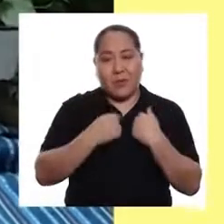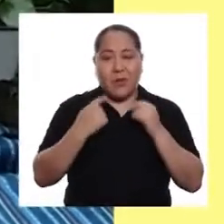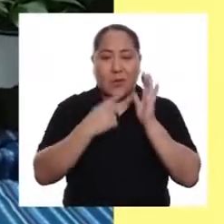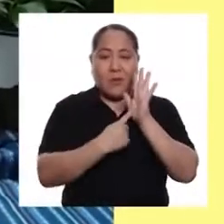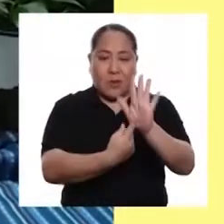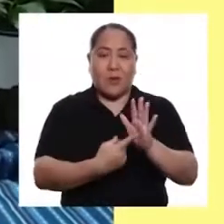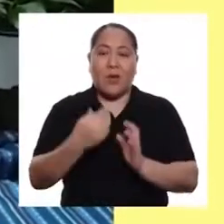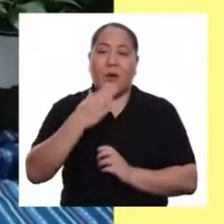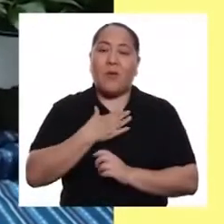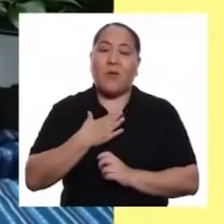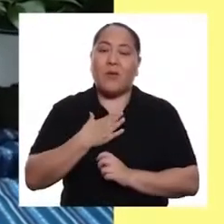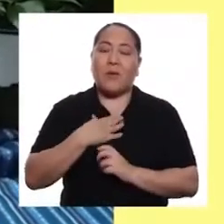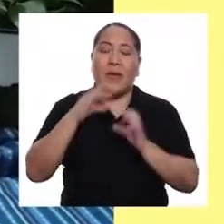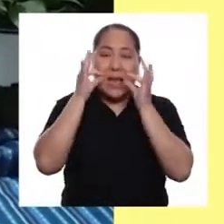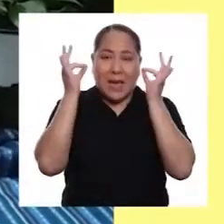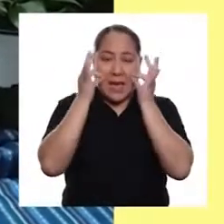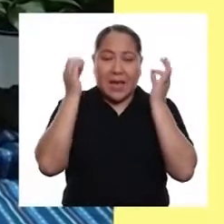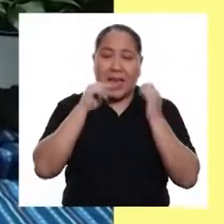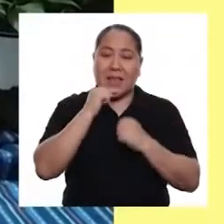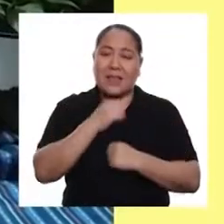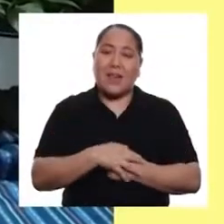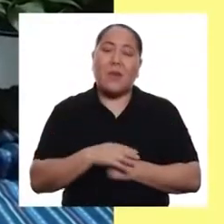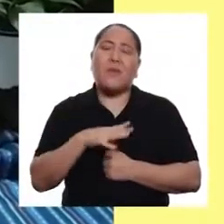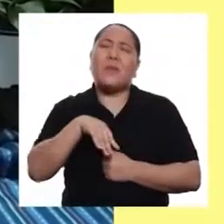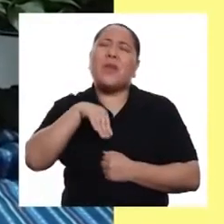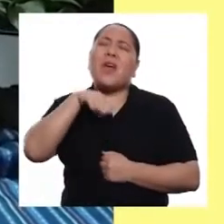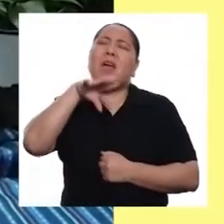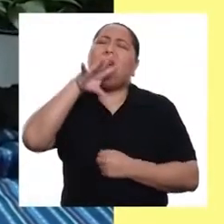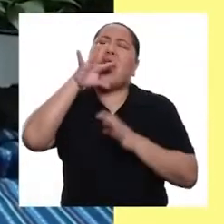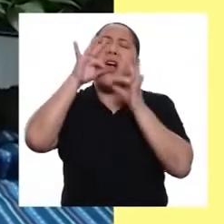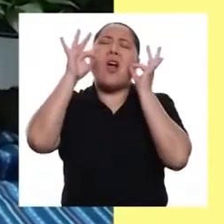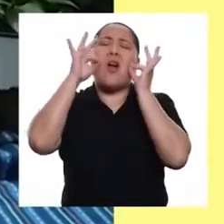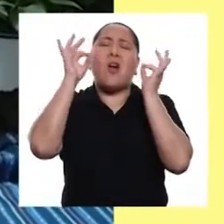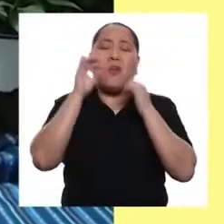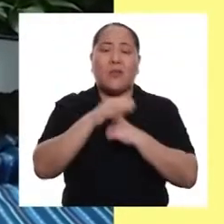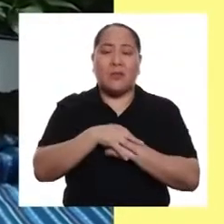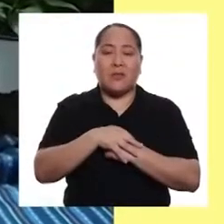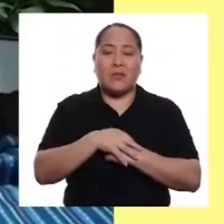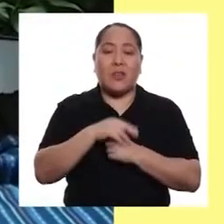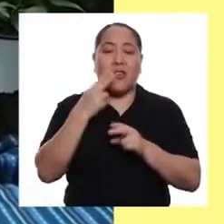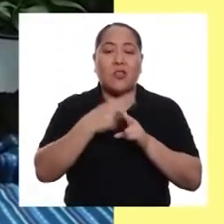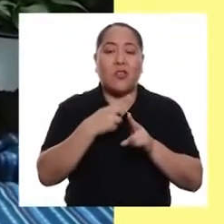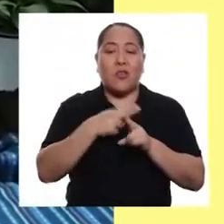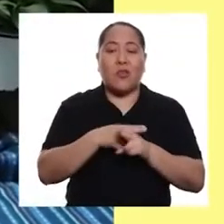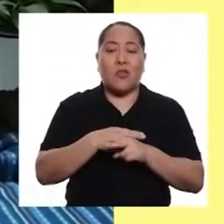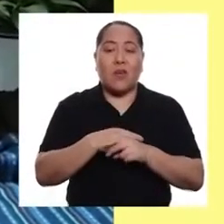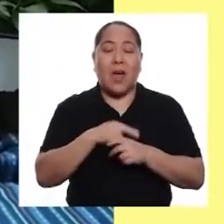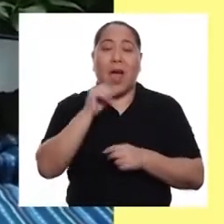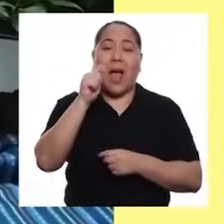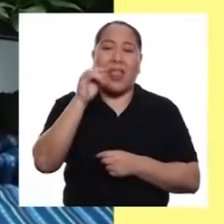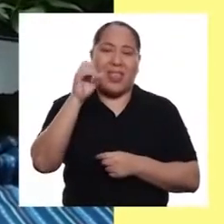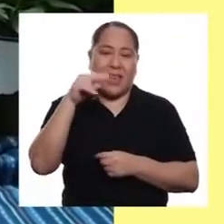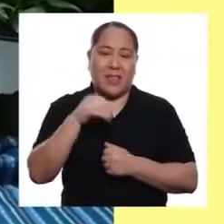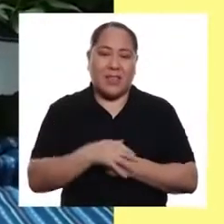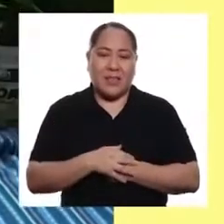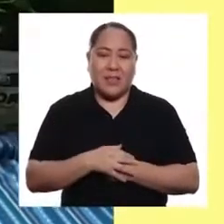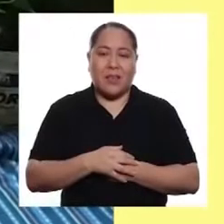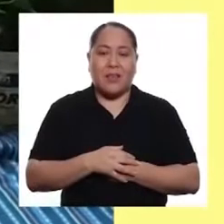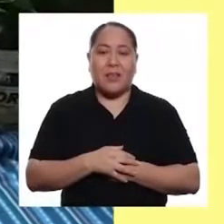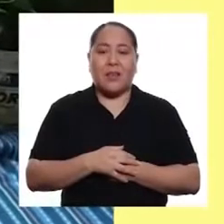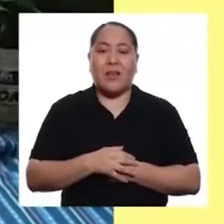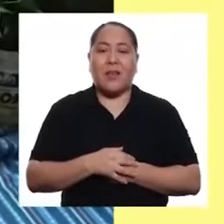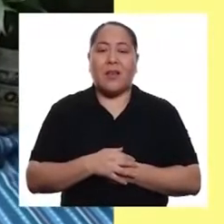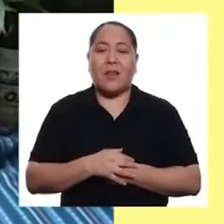mascota. Les presento a mi gatita, que lleva de nombre Atena.